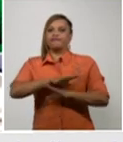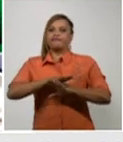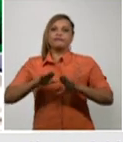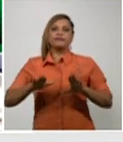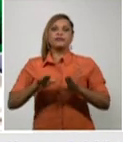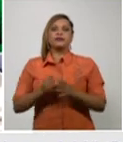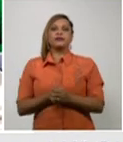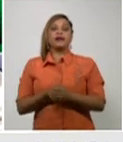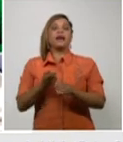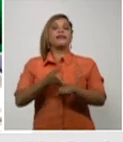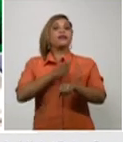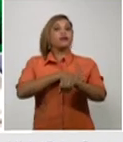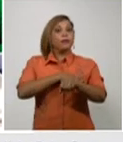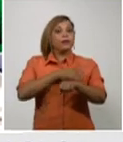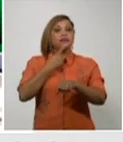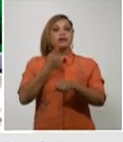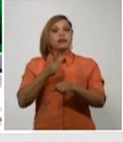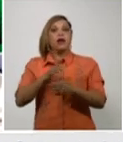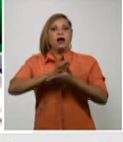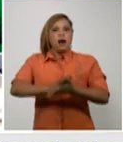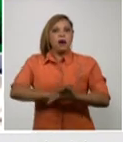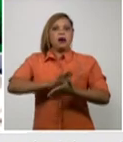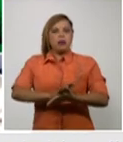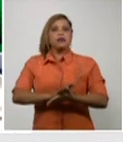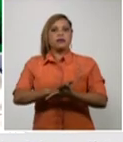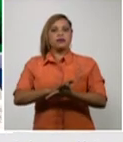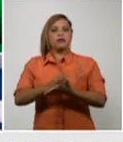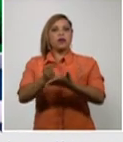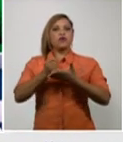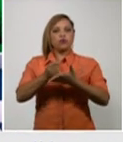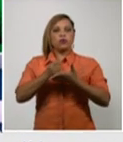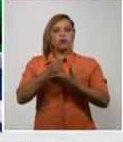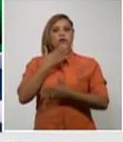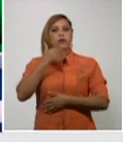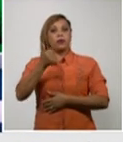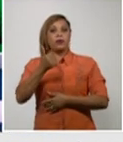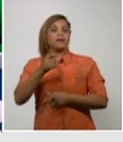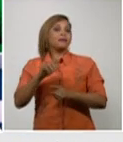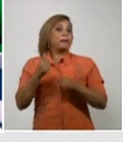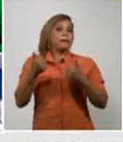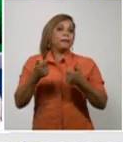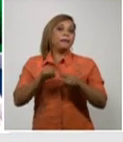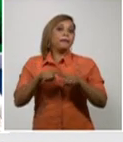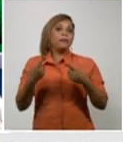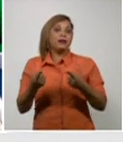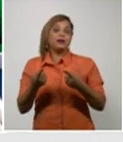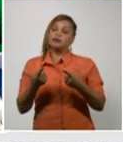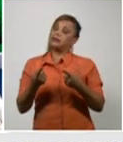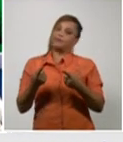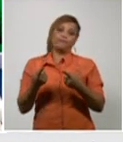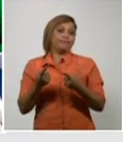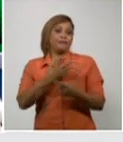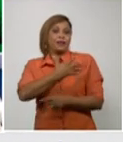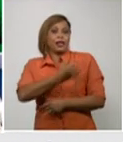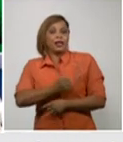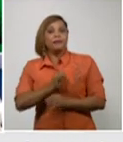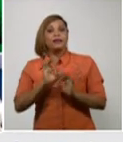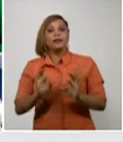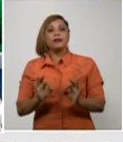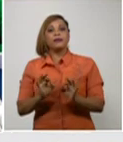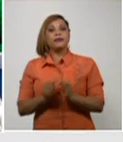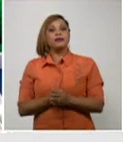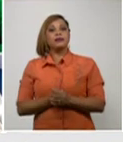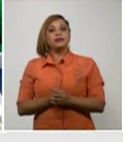anteriormente se logró reanimar con las maniobras, efectivas, pero lamentablemente el